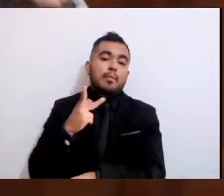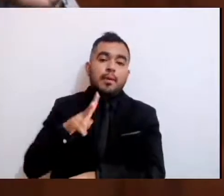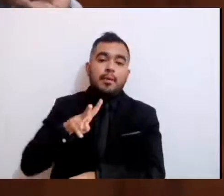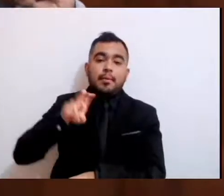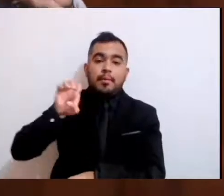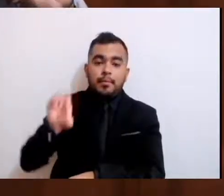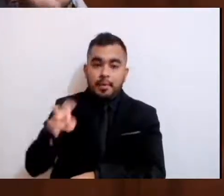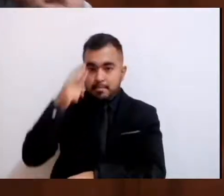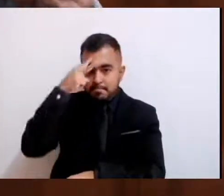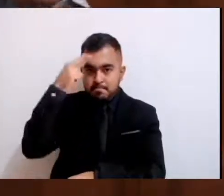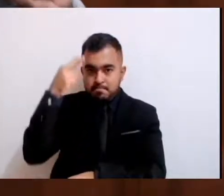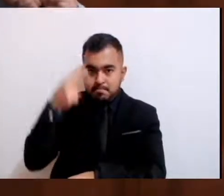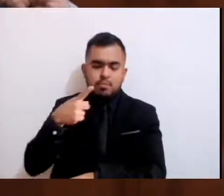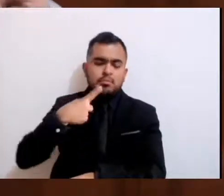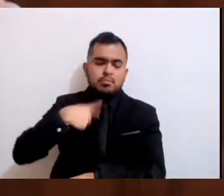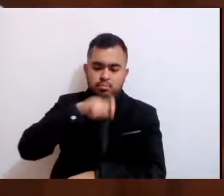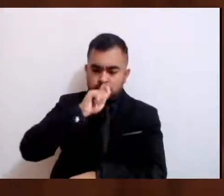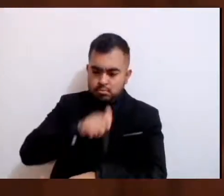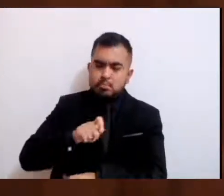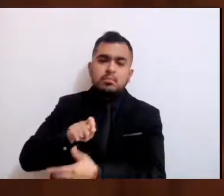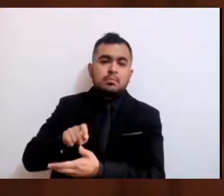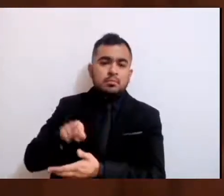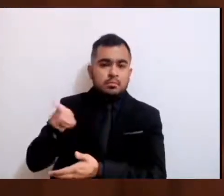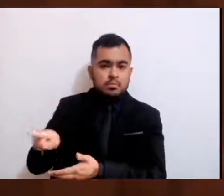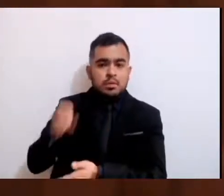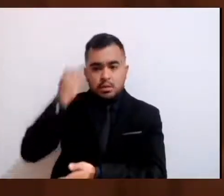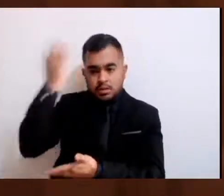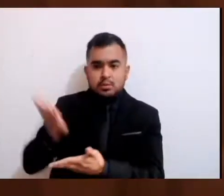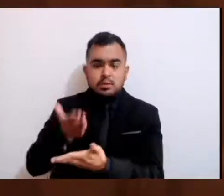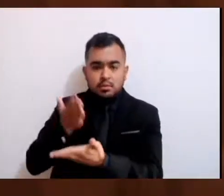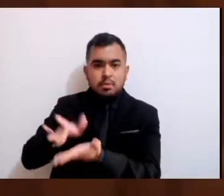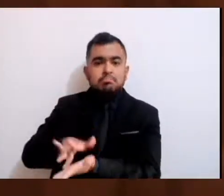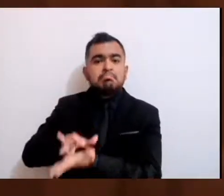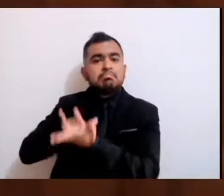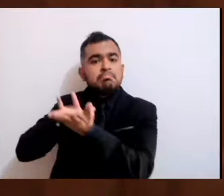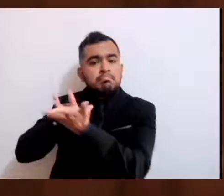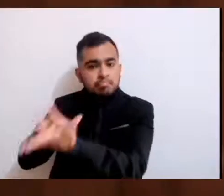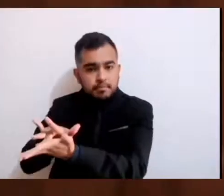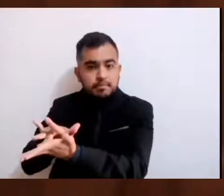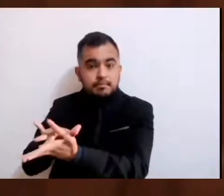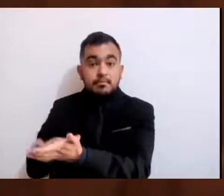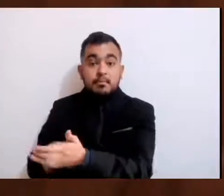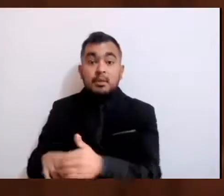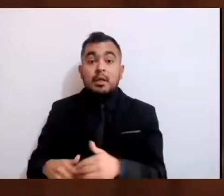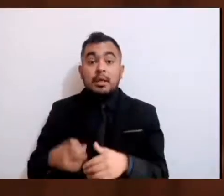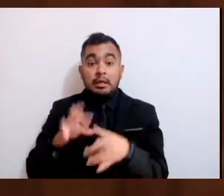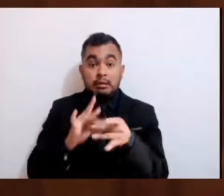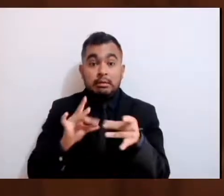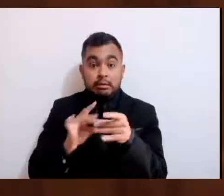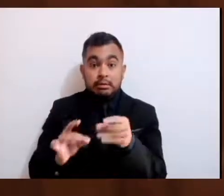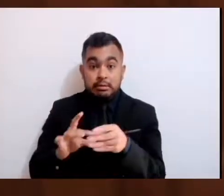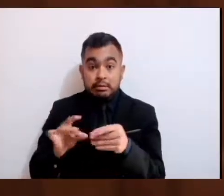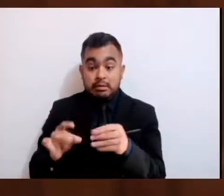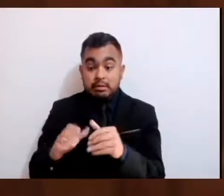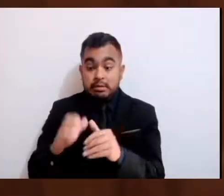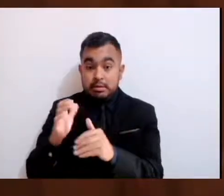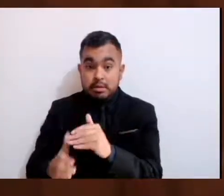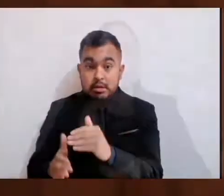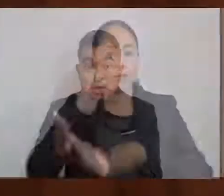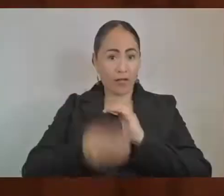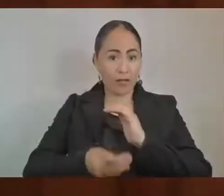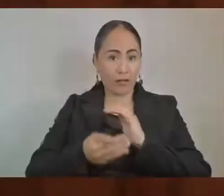solidarizamos con esta iniciativa. Antes de concluir con esta participación y en